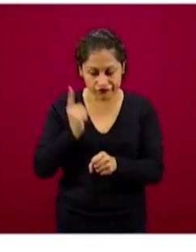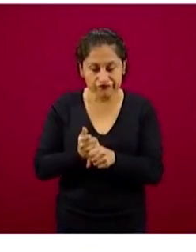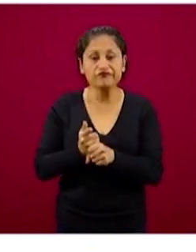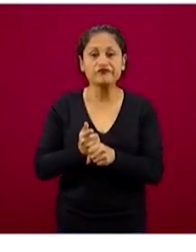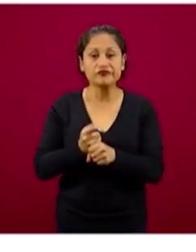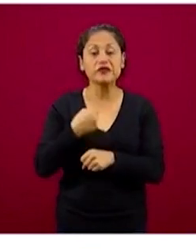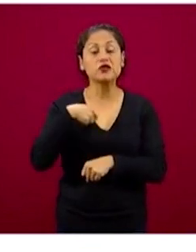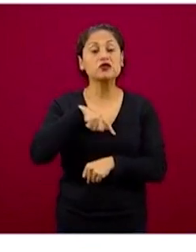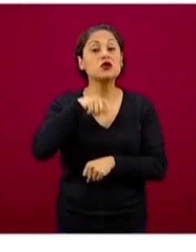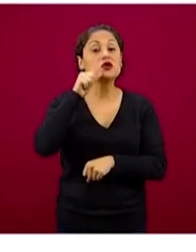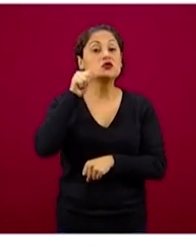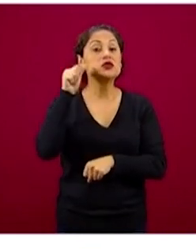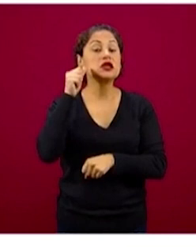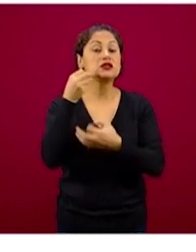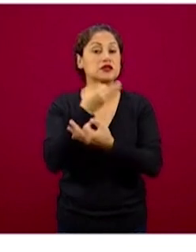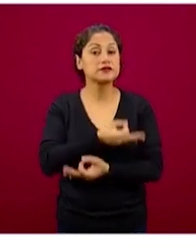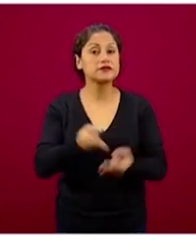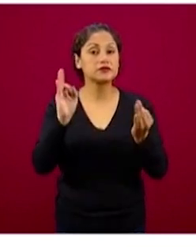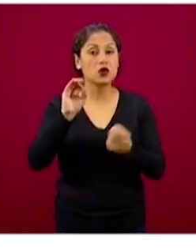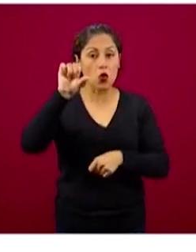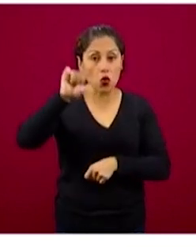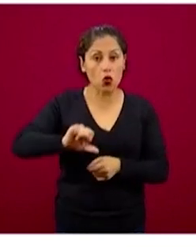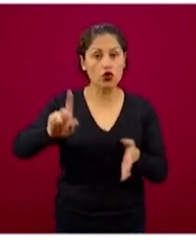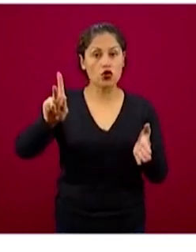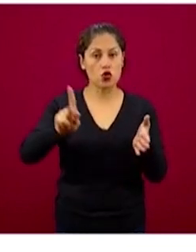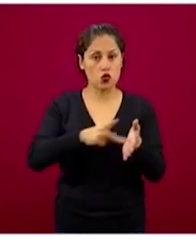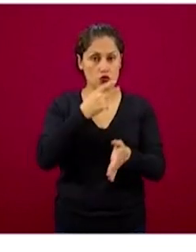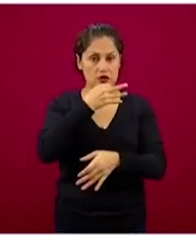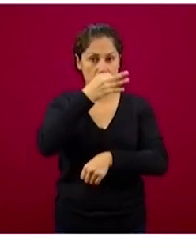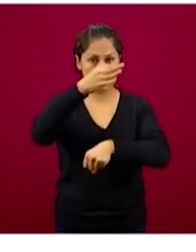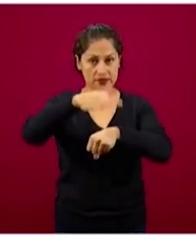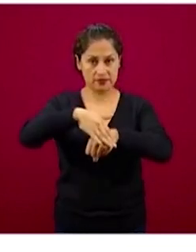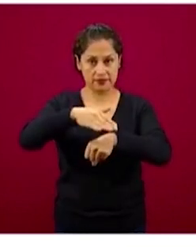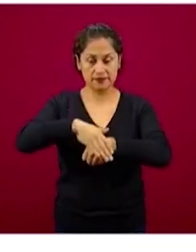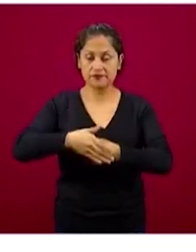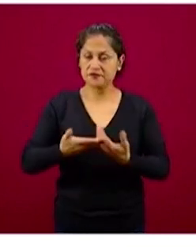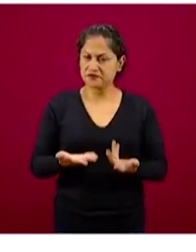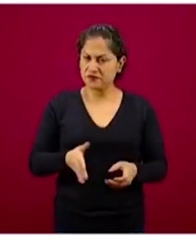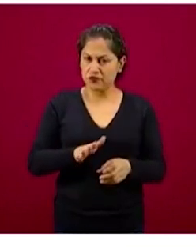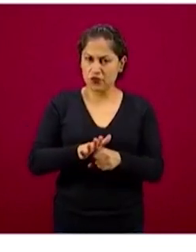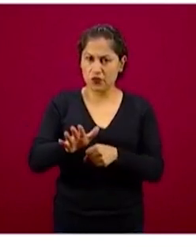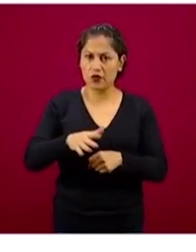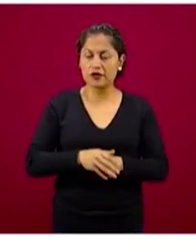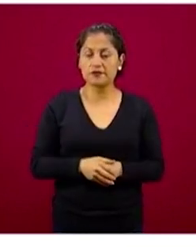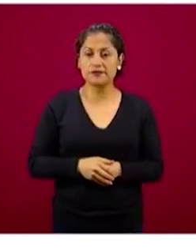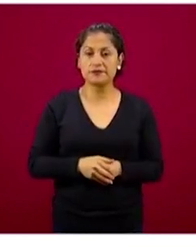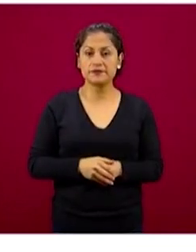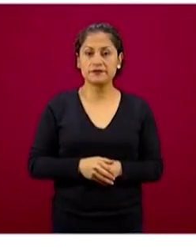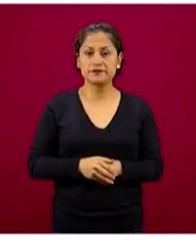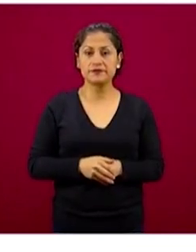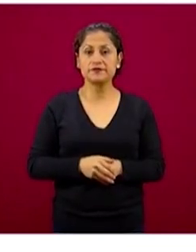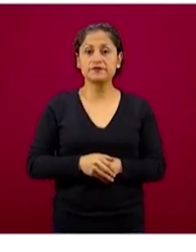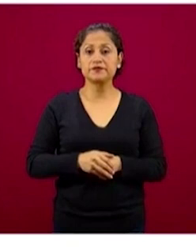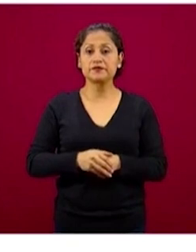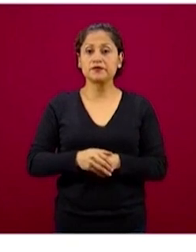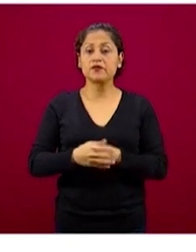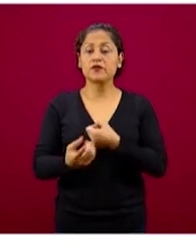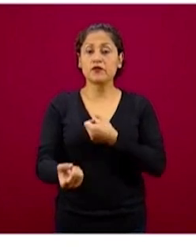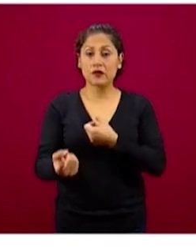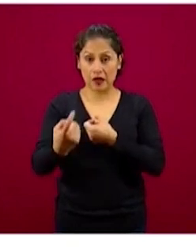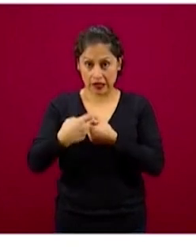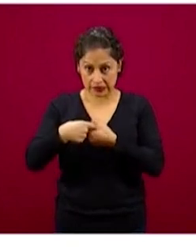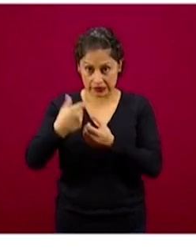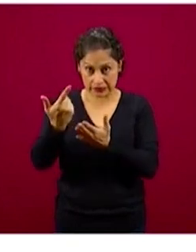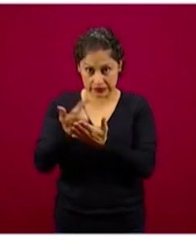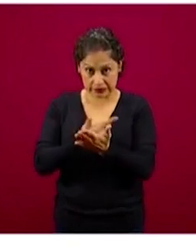anunciamos, hoy queremos destacarlo, y esto es que el registro para el apoyo de 25